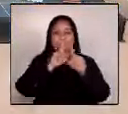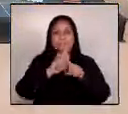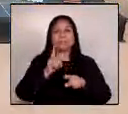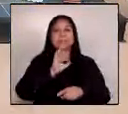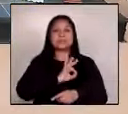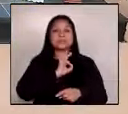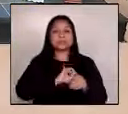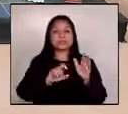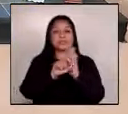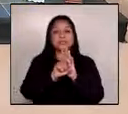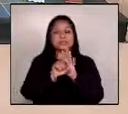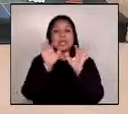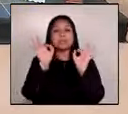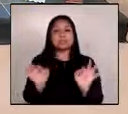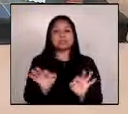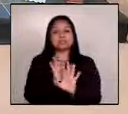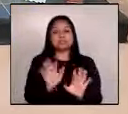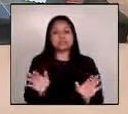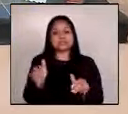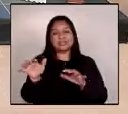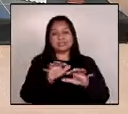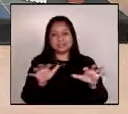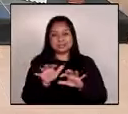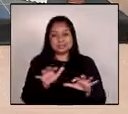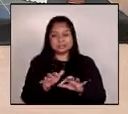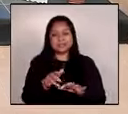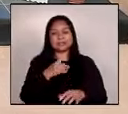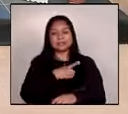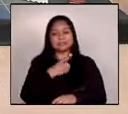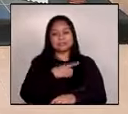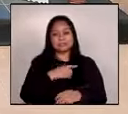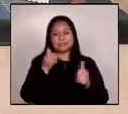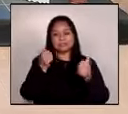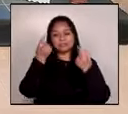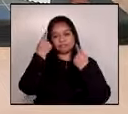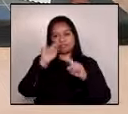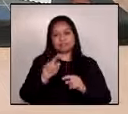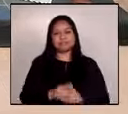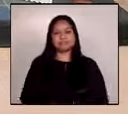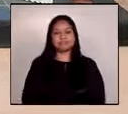civil damos por concluida la actividad y les deseamos un excelente día